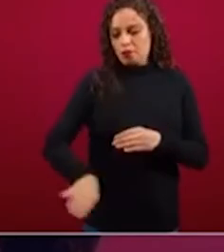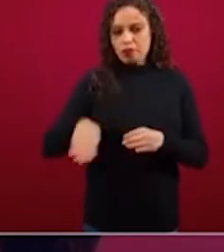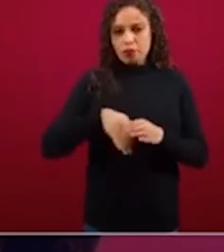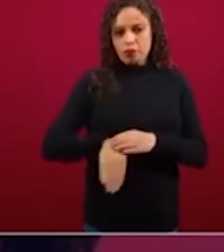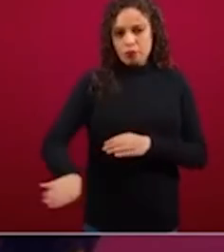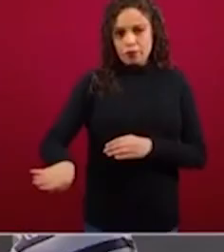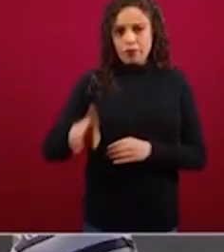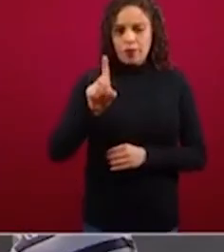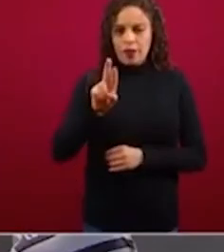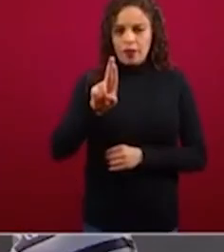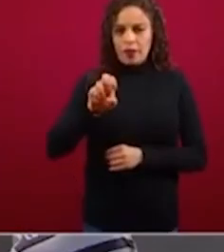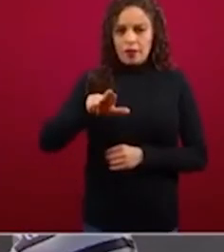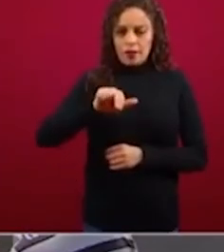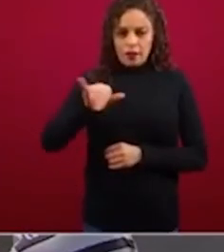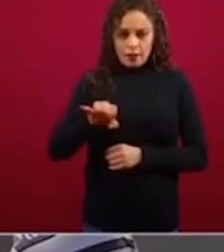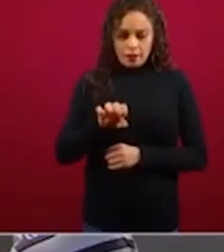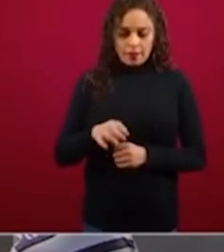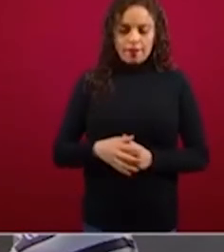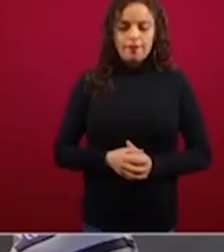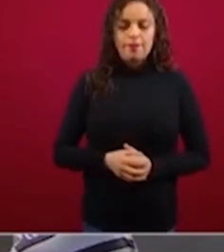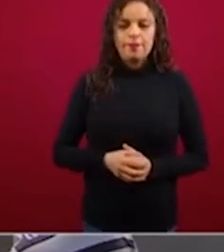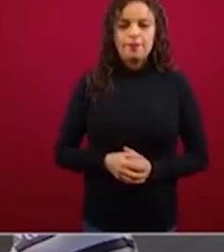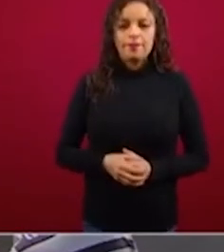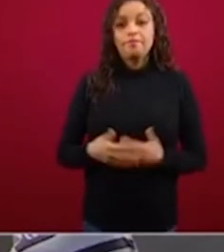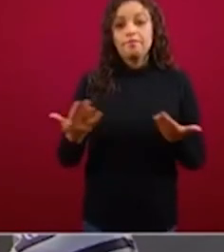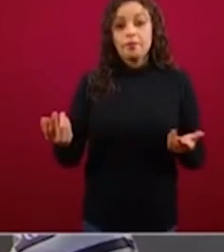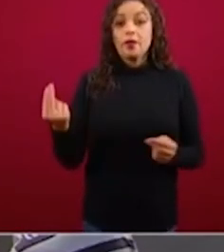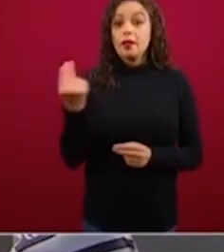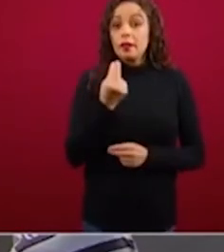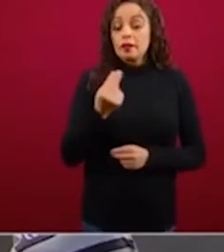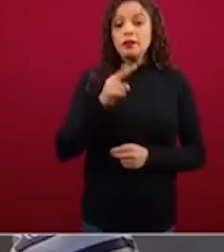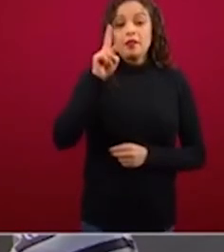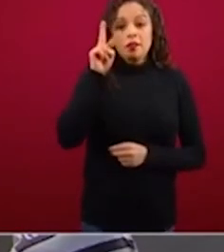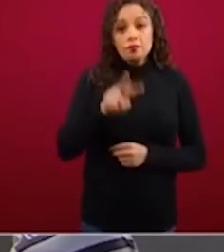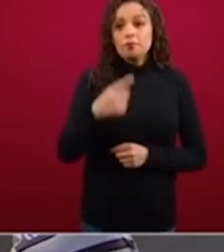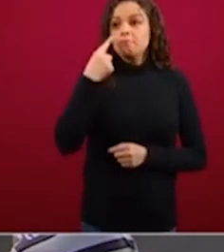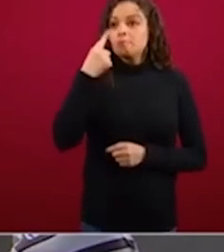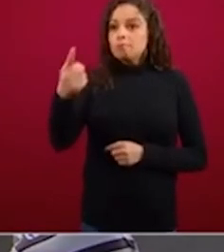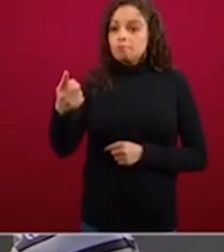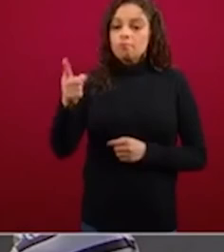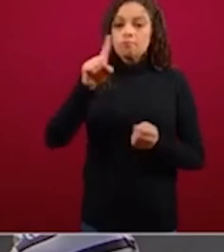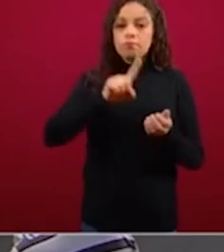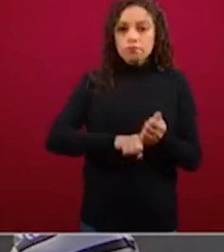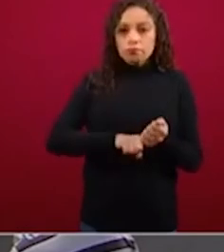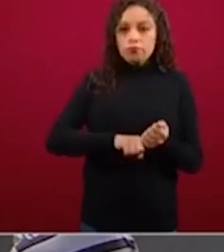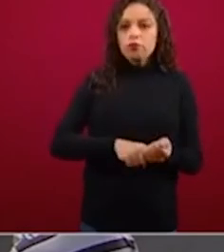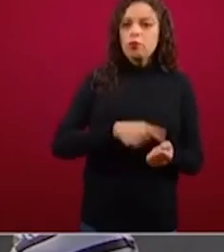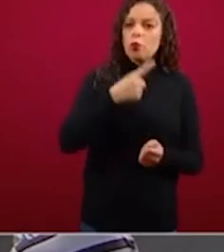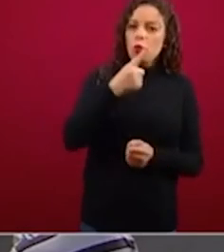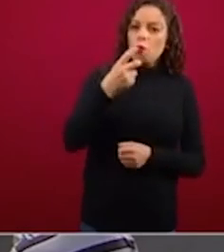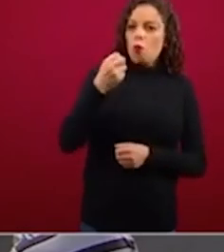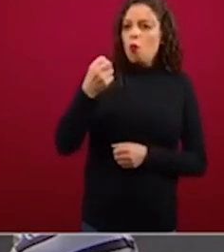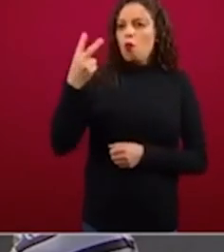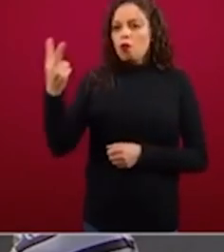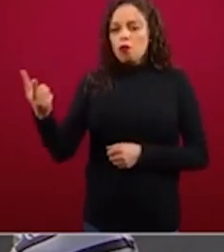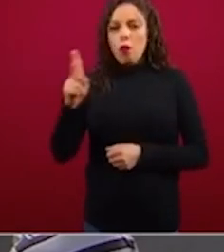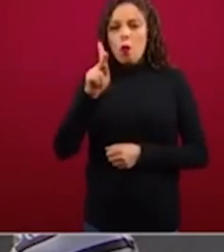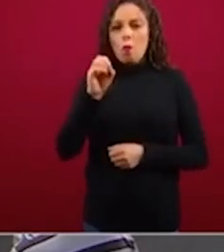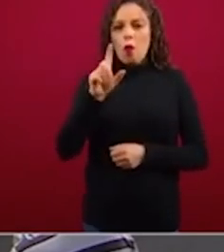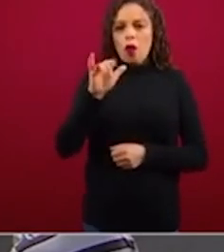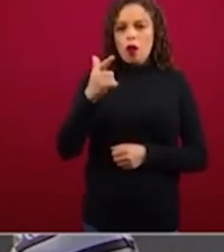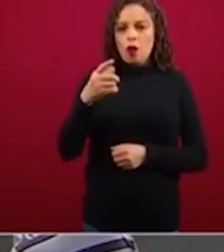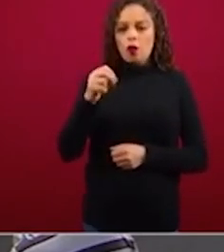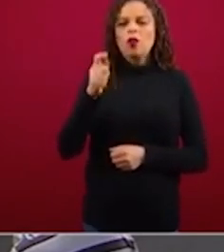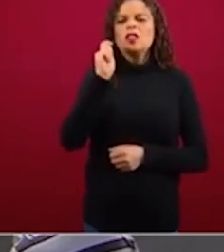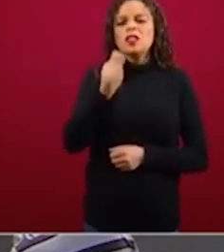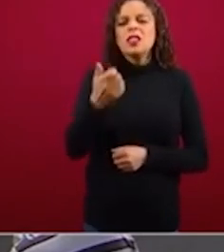asegurando que estén en zonas urbanas, dentro de los polígonos U1, U2. ¿Qué quiere decir esto? Que